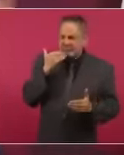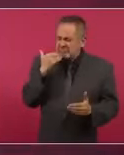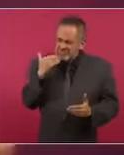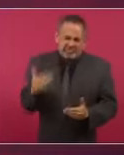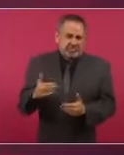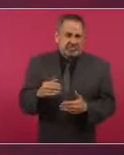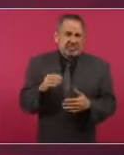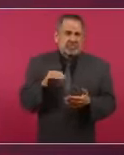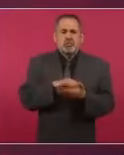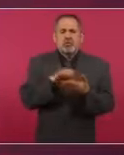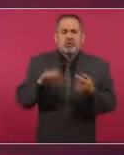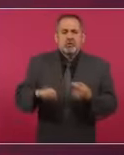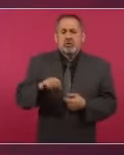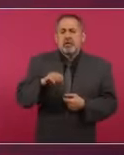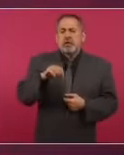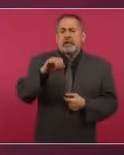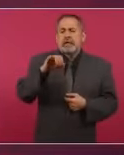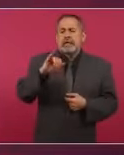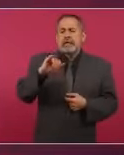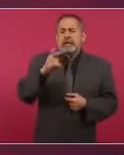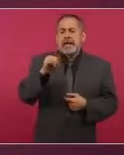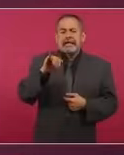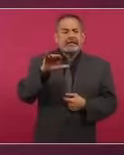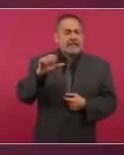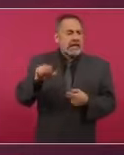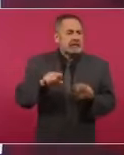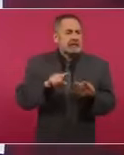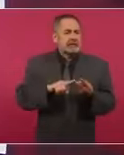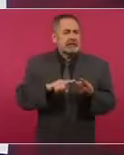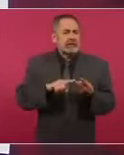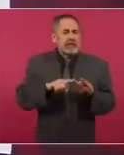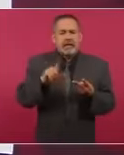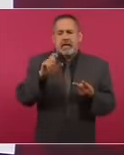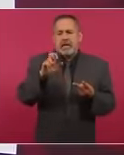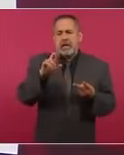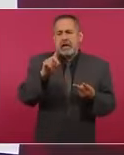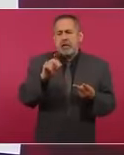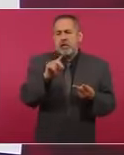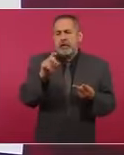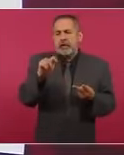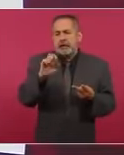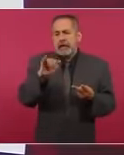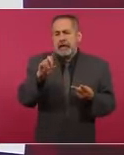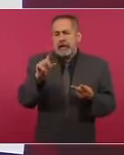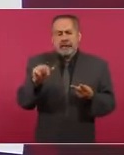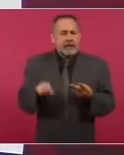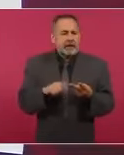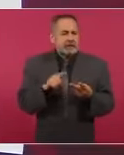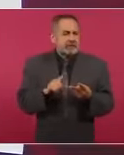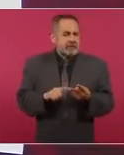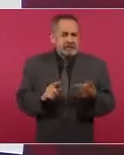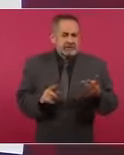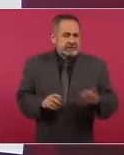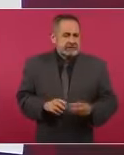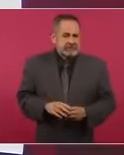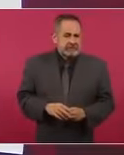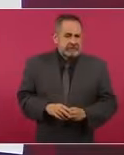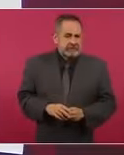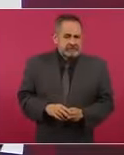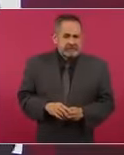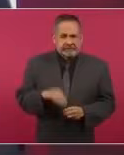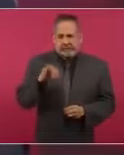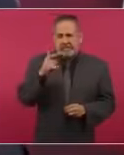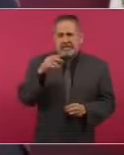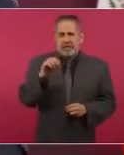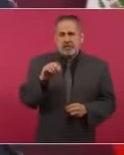estamos hablando de José María Iglesias, estamos hablando de Sebastián Lerdo de Tejada, de